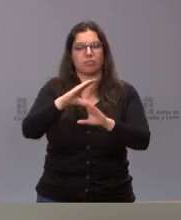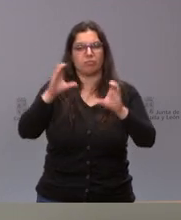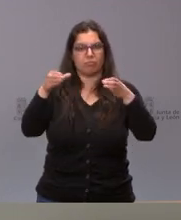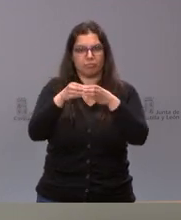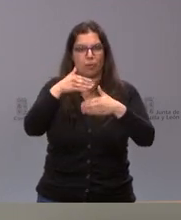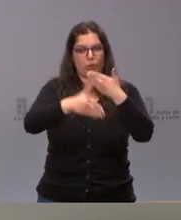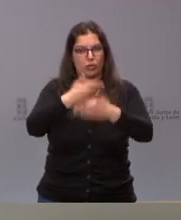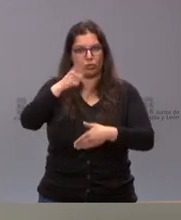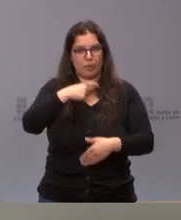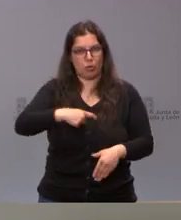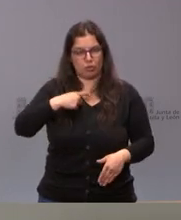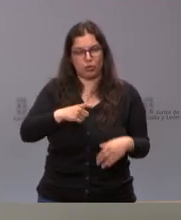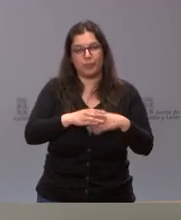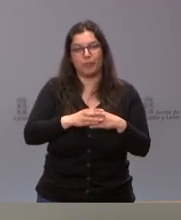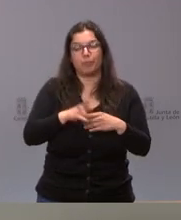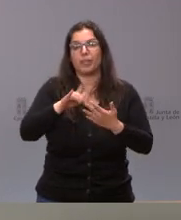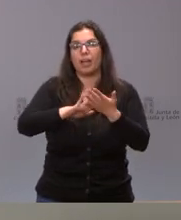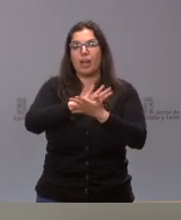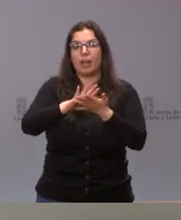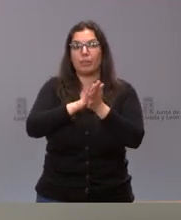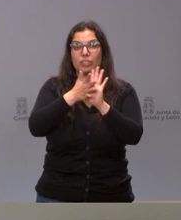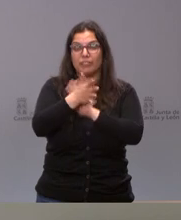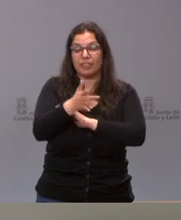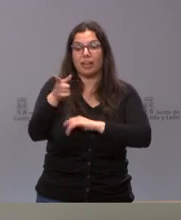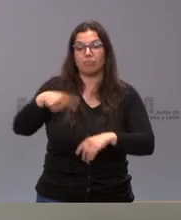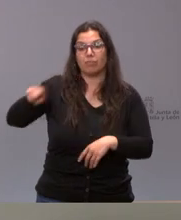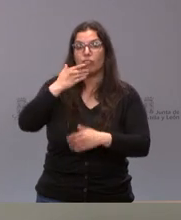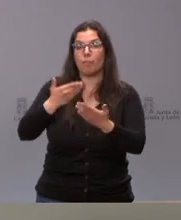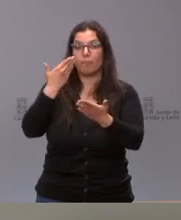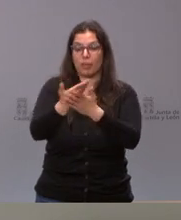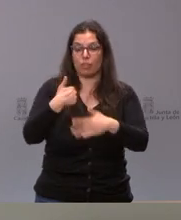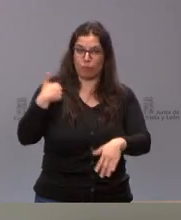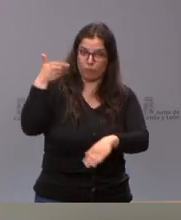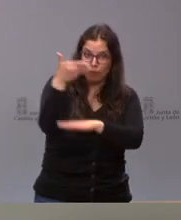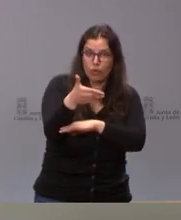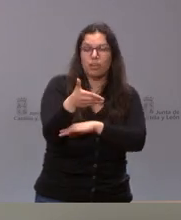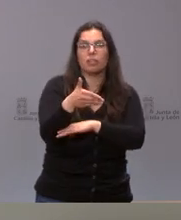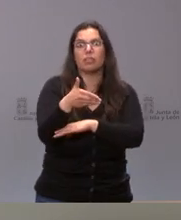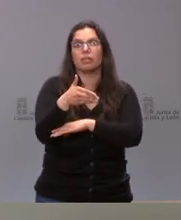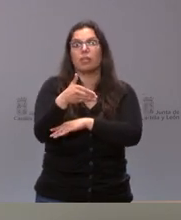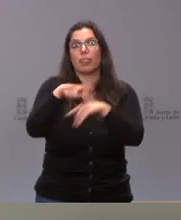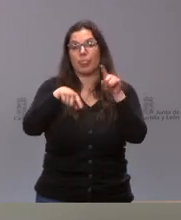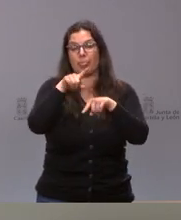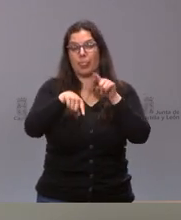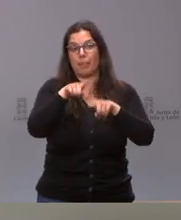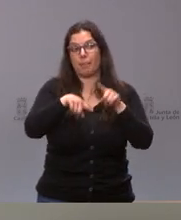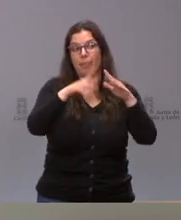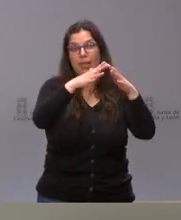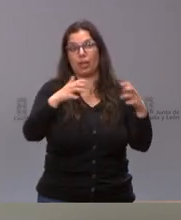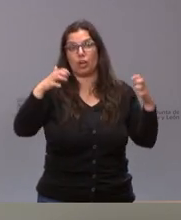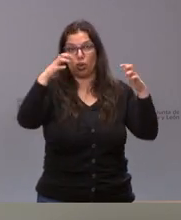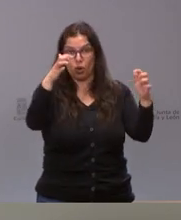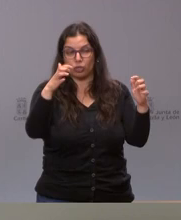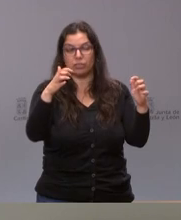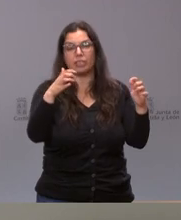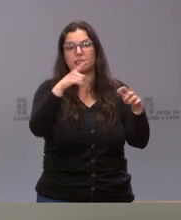proceso. Y estamos hablando de que estas peticiones de comparecencia, seguramente en función del calendario aprobado por las Cortes, se sustanciarán